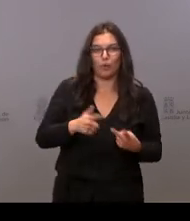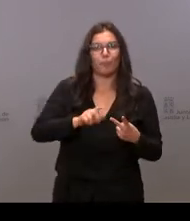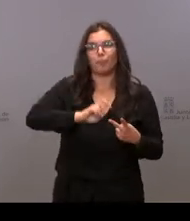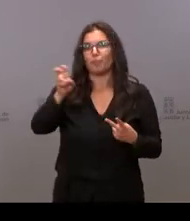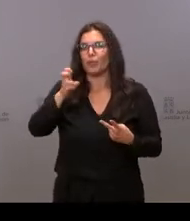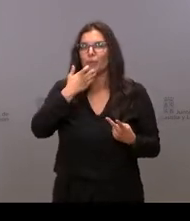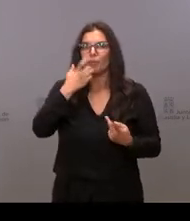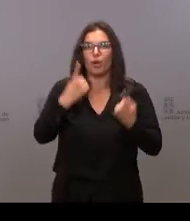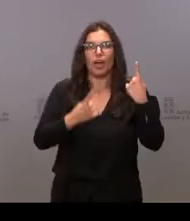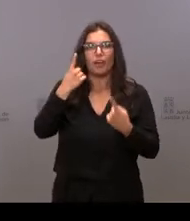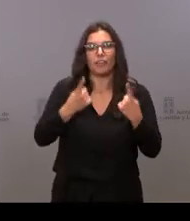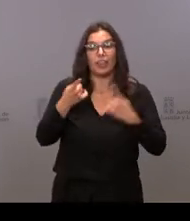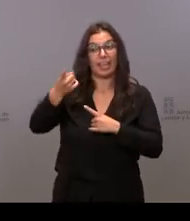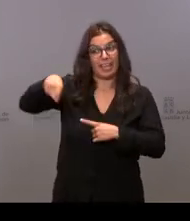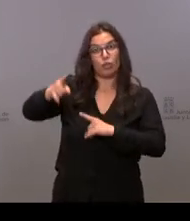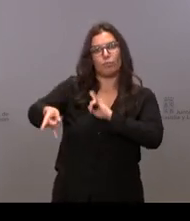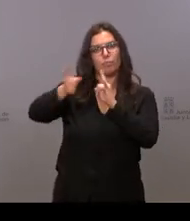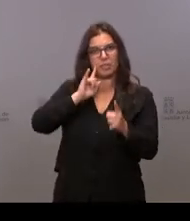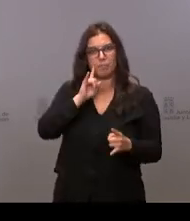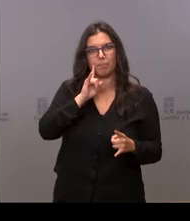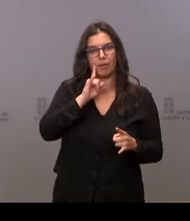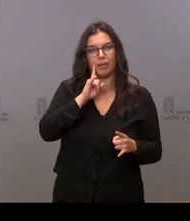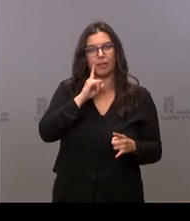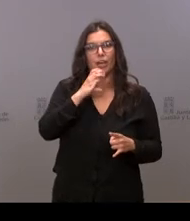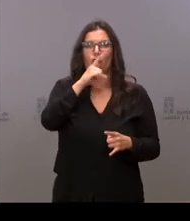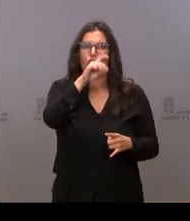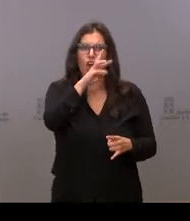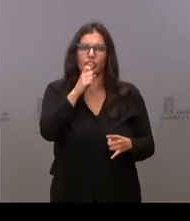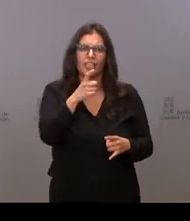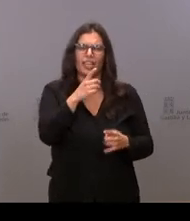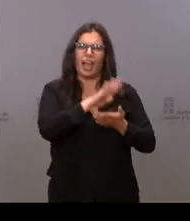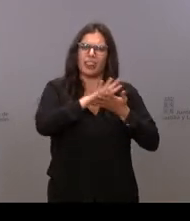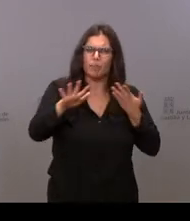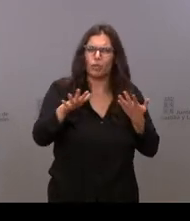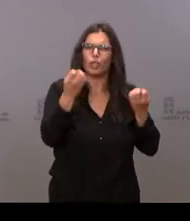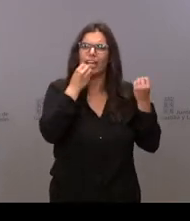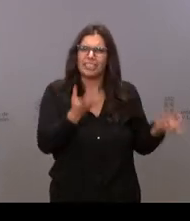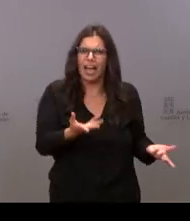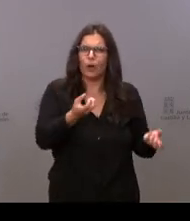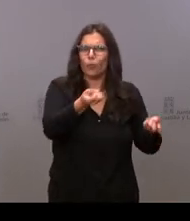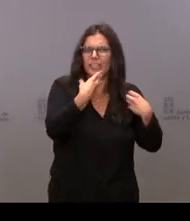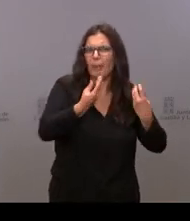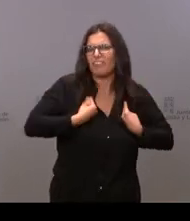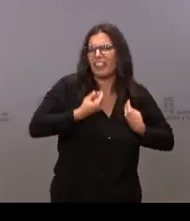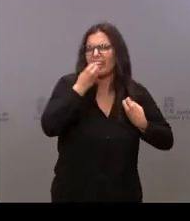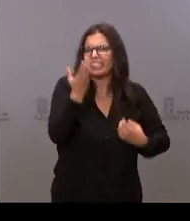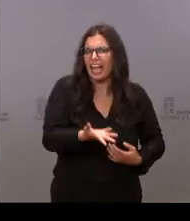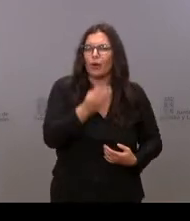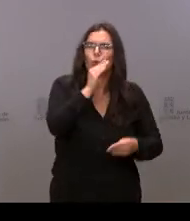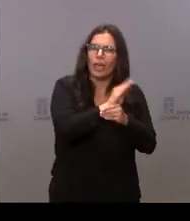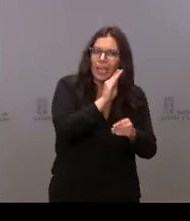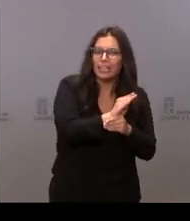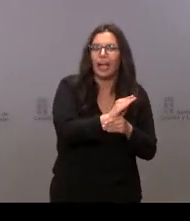veces me han llamado la de teleasistencia, Clotilde, hace mucho que no hablamos, que es de tu vida, cuídate. Clotilde,